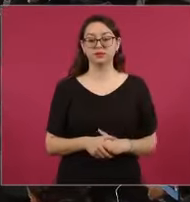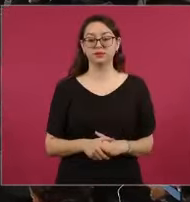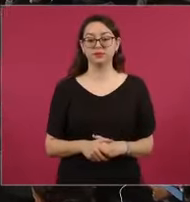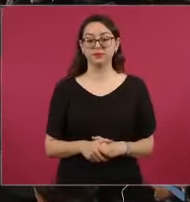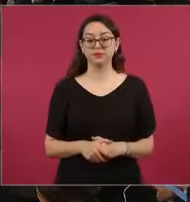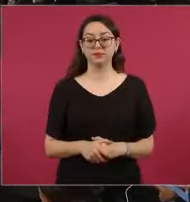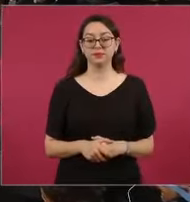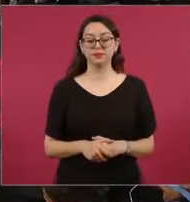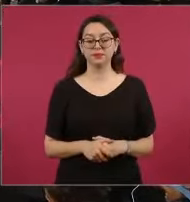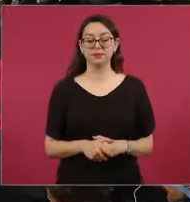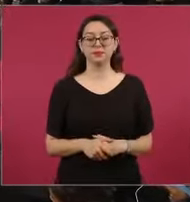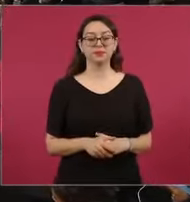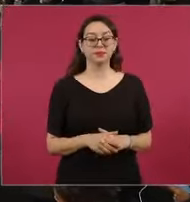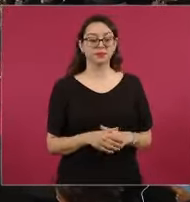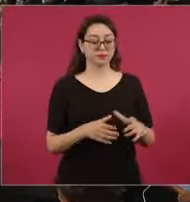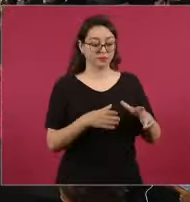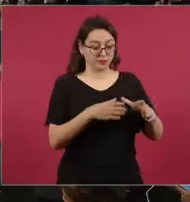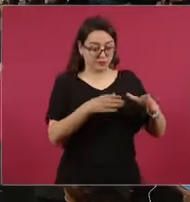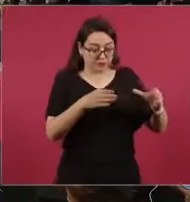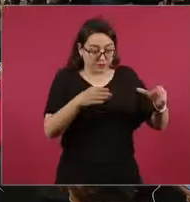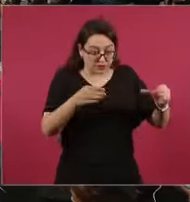lingotes de oro.